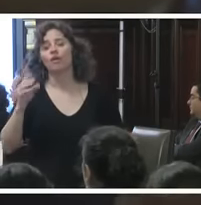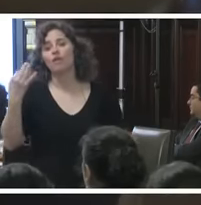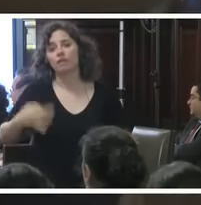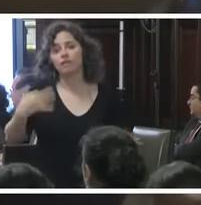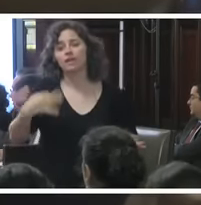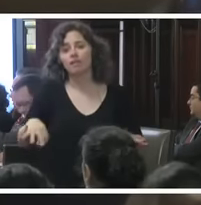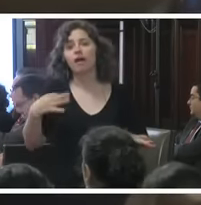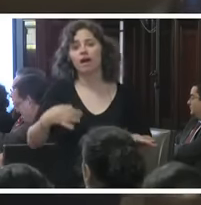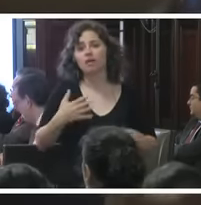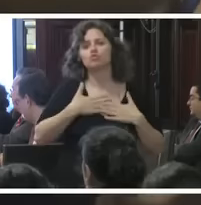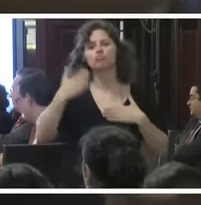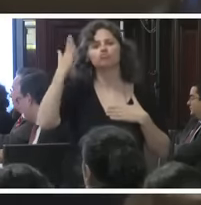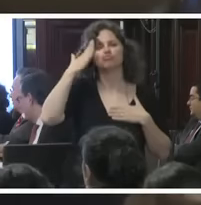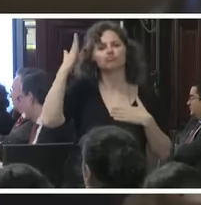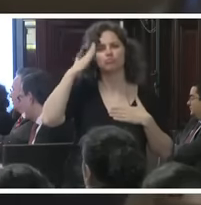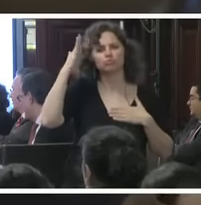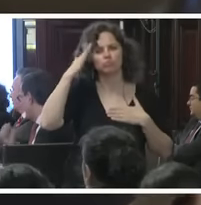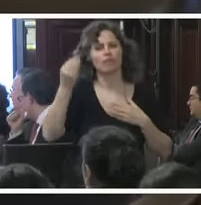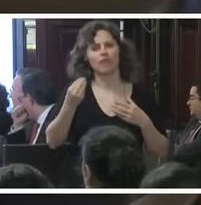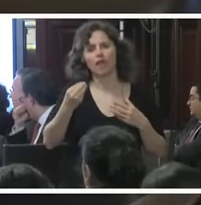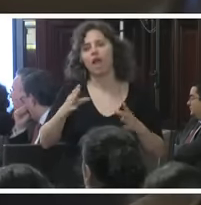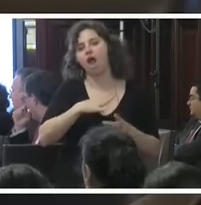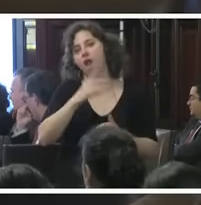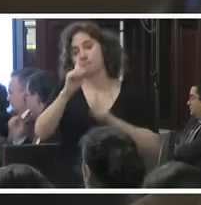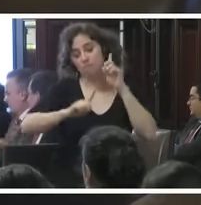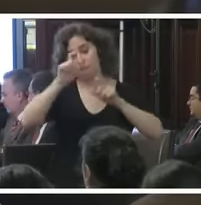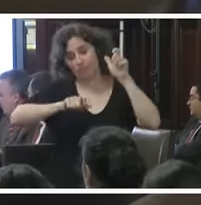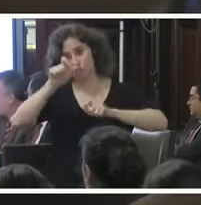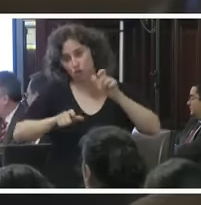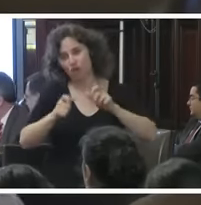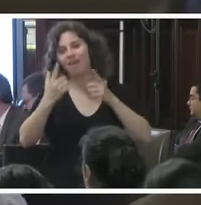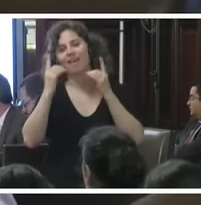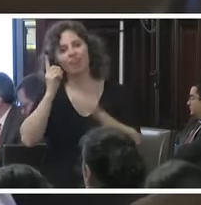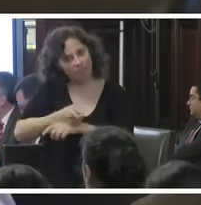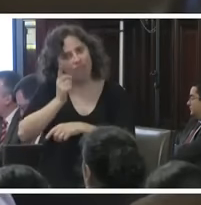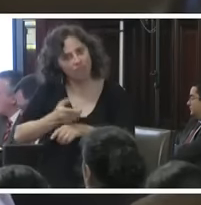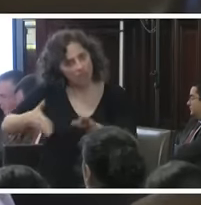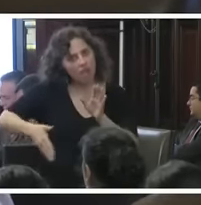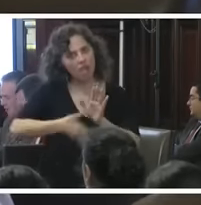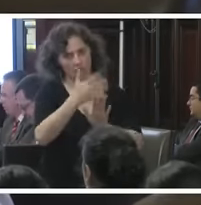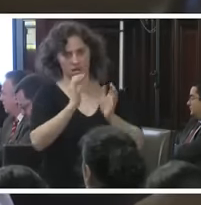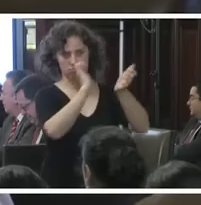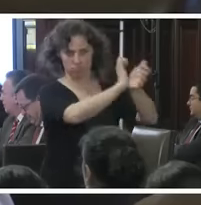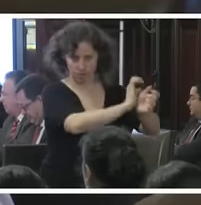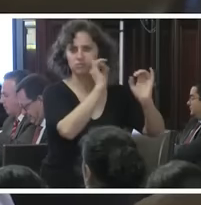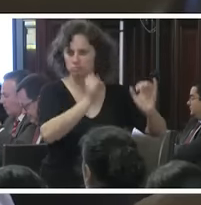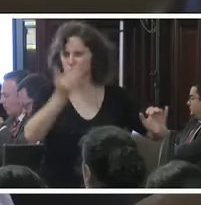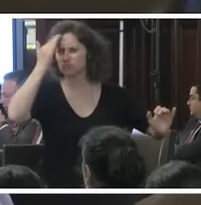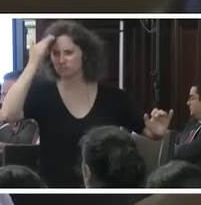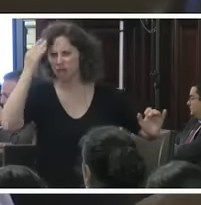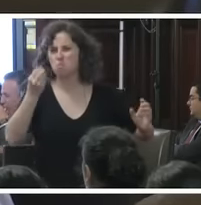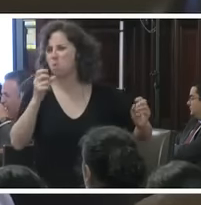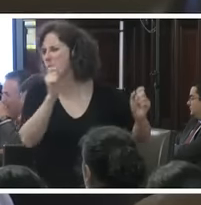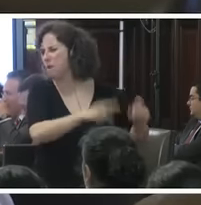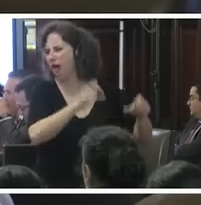soy consciente de que hay gente que debería estar separada de la sociedad porque hay gente muy